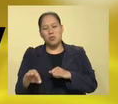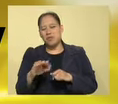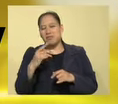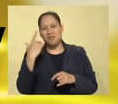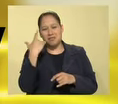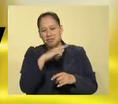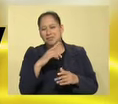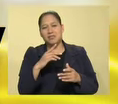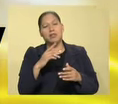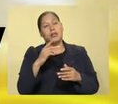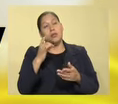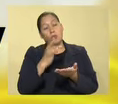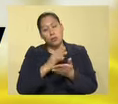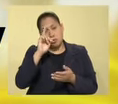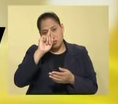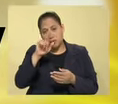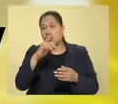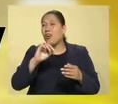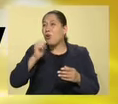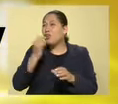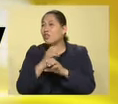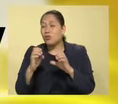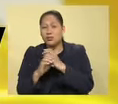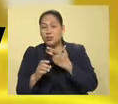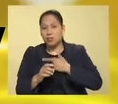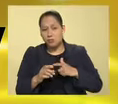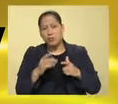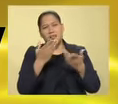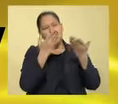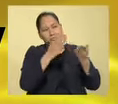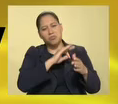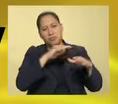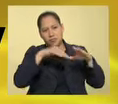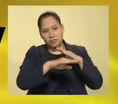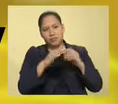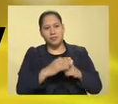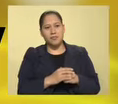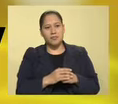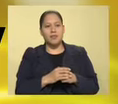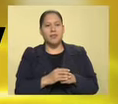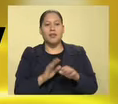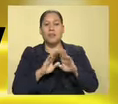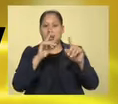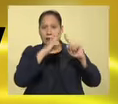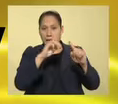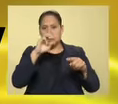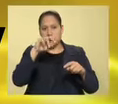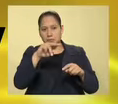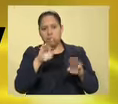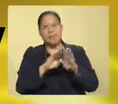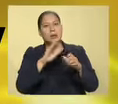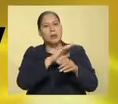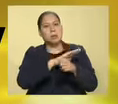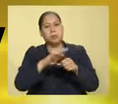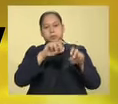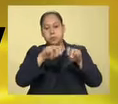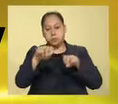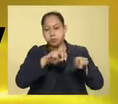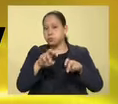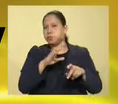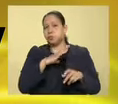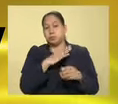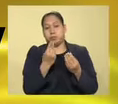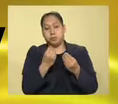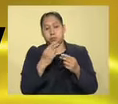flojo, y solo se la recomiendo si de plano no tiene otra cosa que ver como X-Men. Ok. ¿O sea, si están llenas las alas? Curiosamente, están las alas